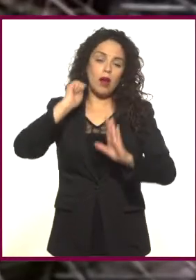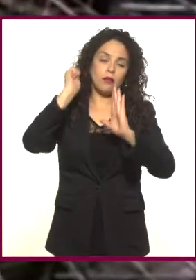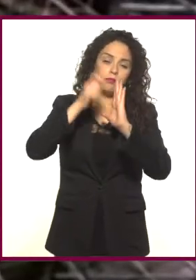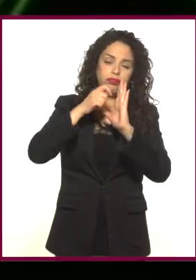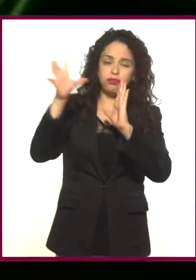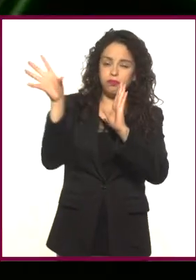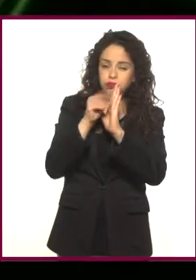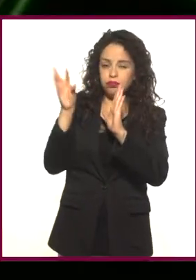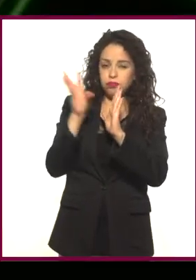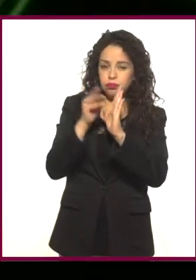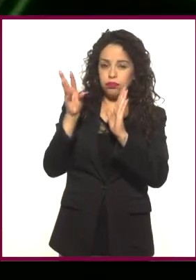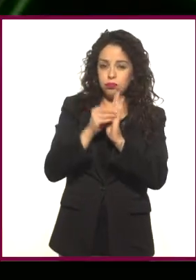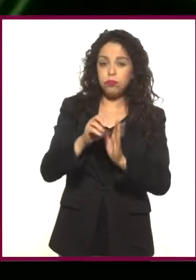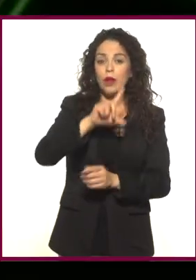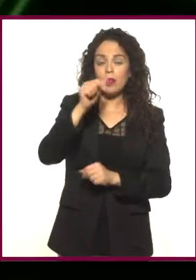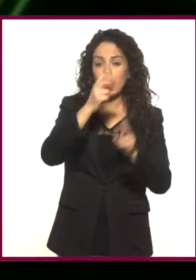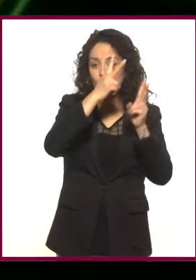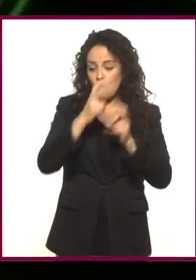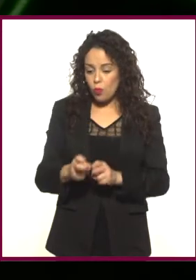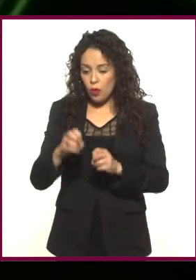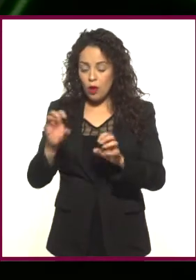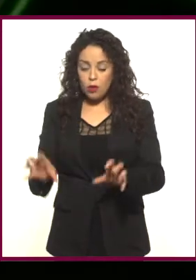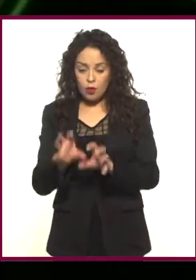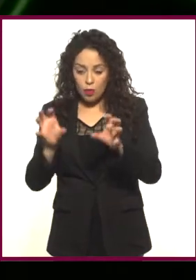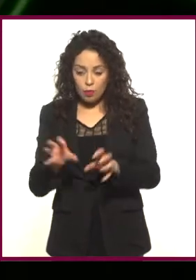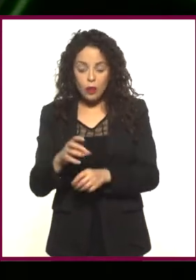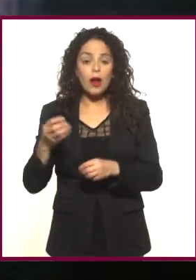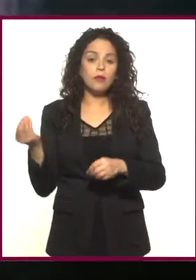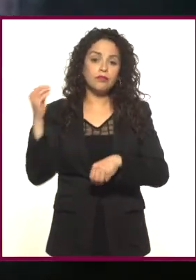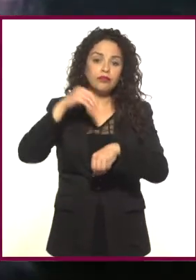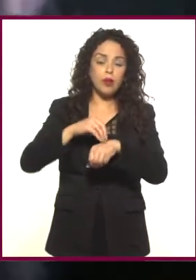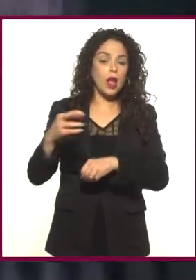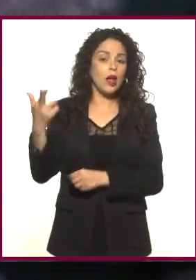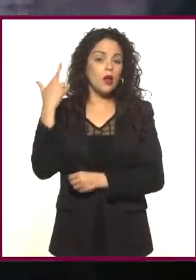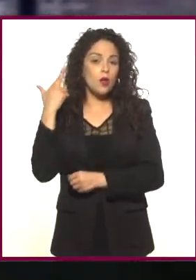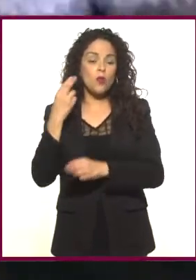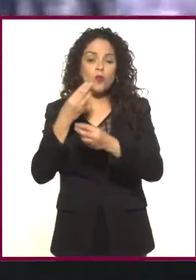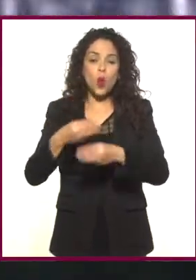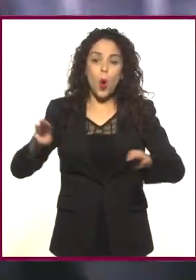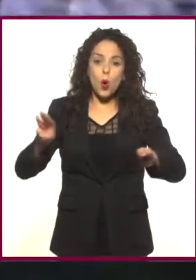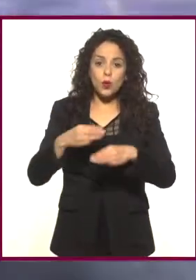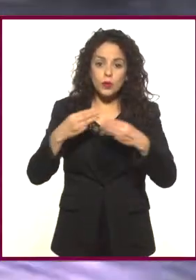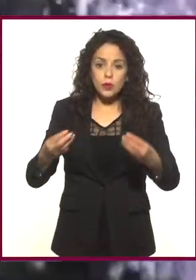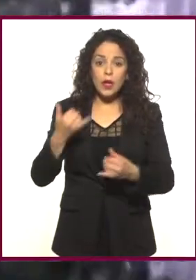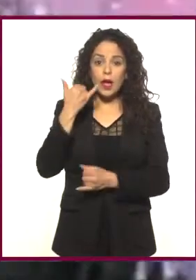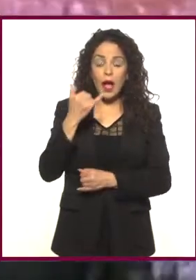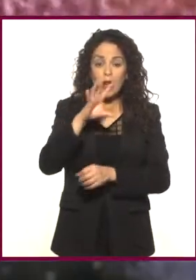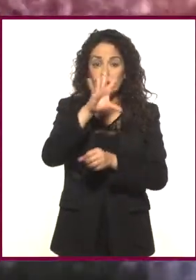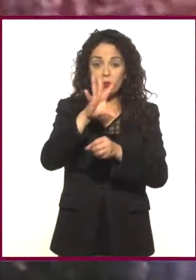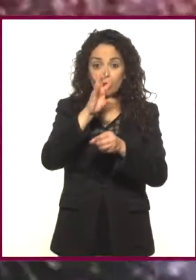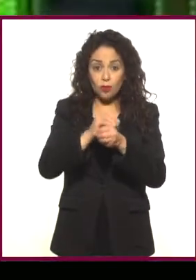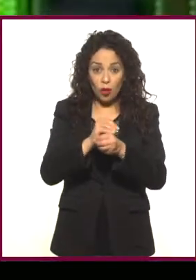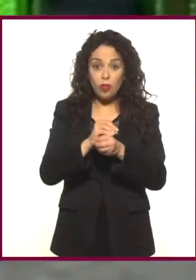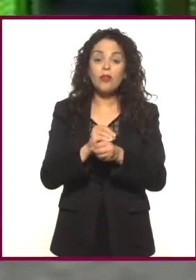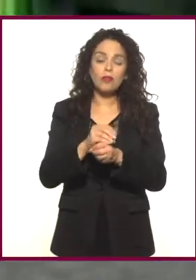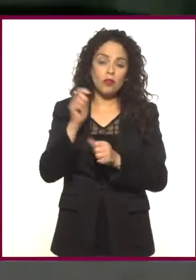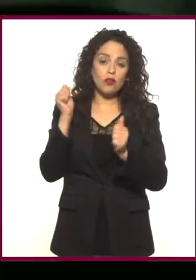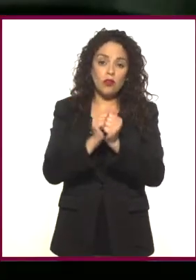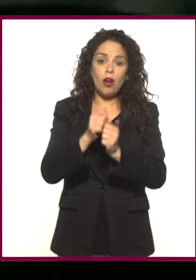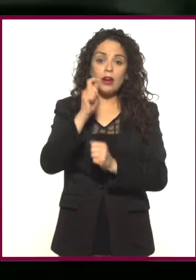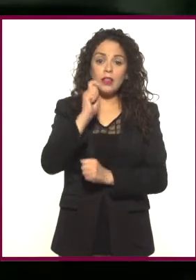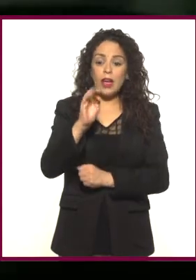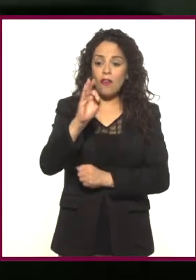rodaje, editar todo el material, hacer la música y el diseño de audio y darle salida a todo eso en un formato